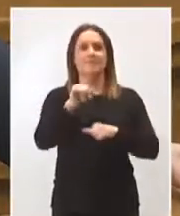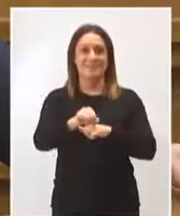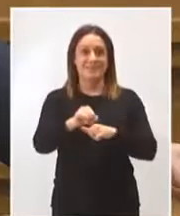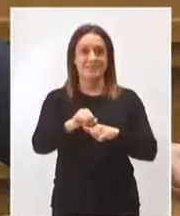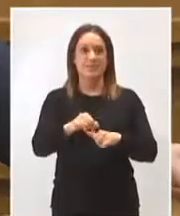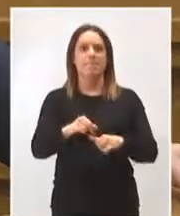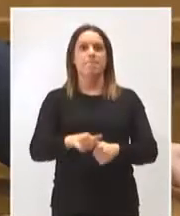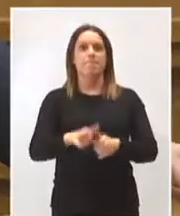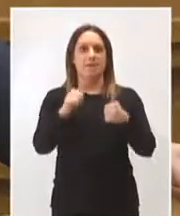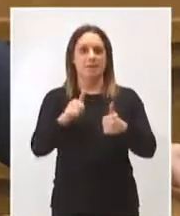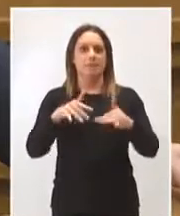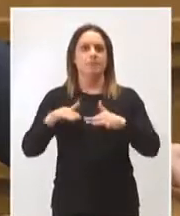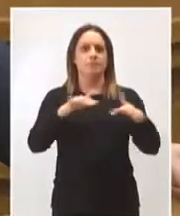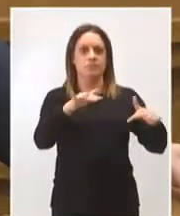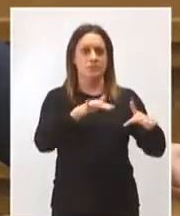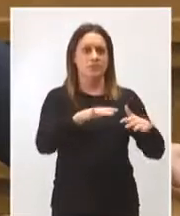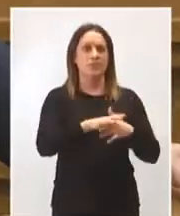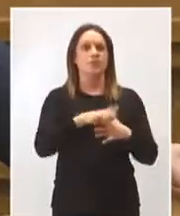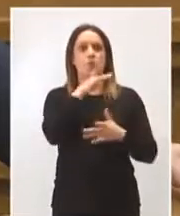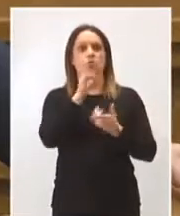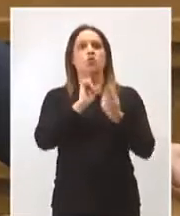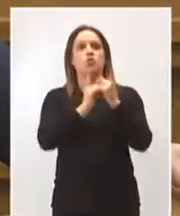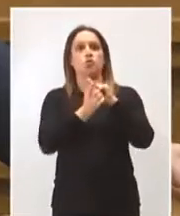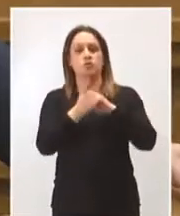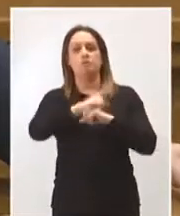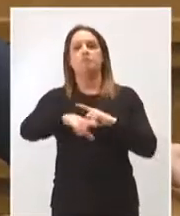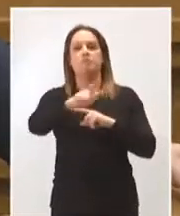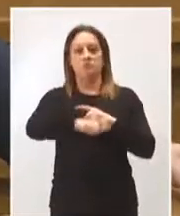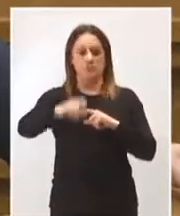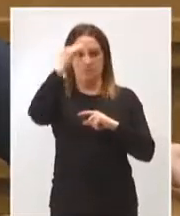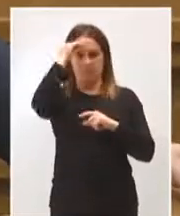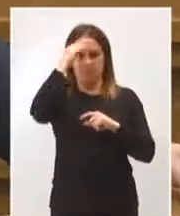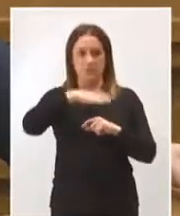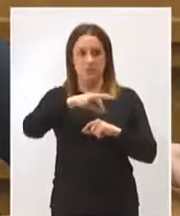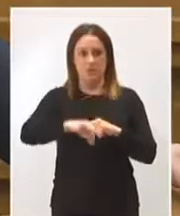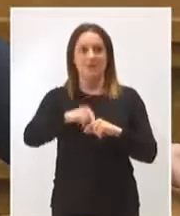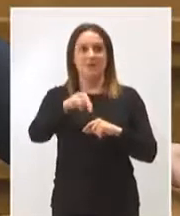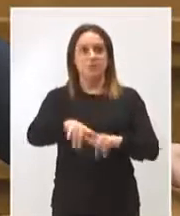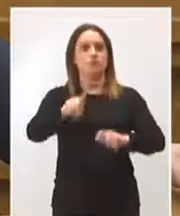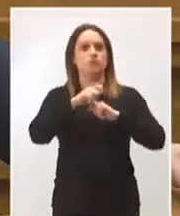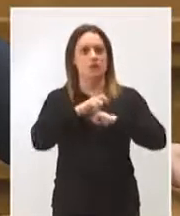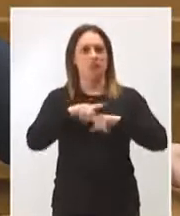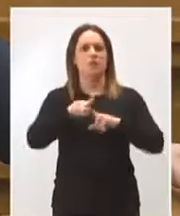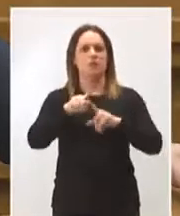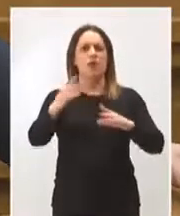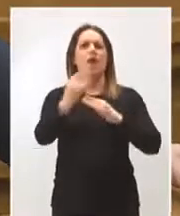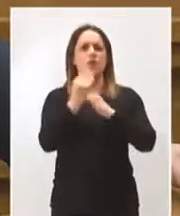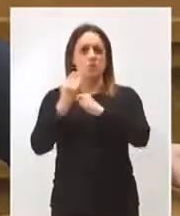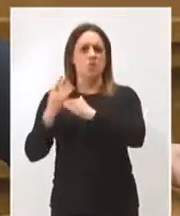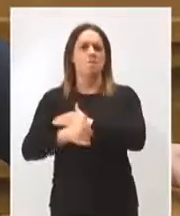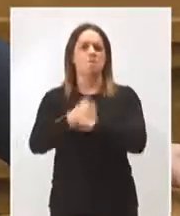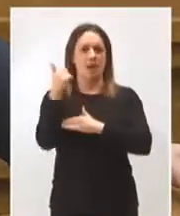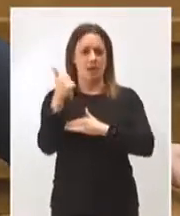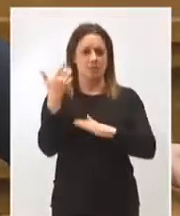la comunidad autónoma, por contraposición a lo que la gente puede pensar. Eso se va a ver recompensado con muchas máis ayudas que vamos a plantear.